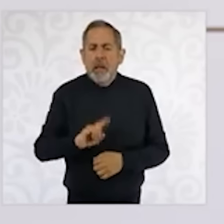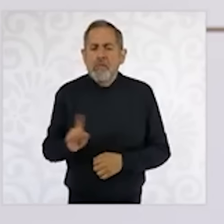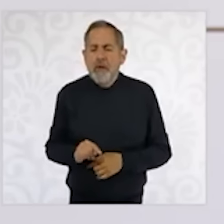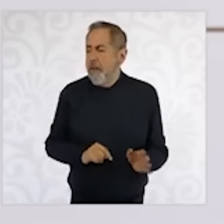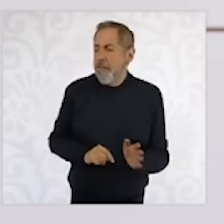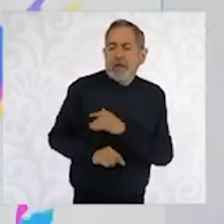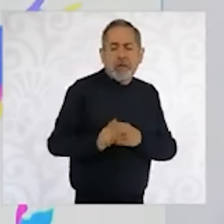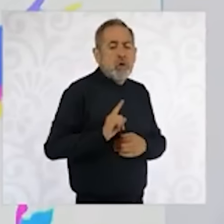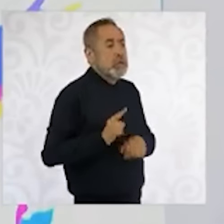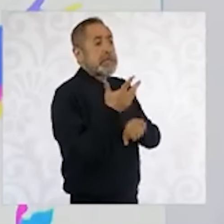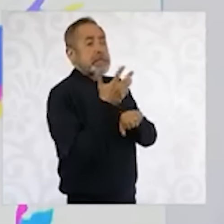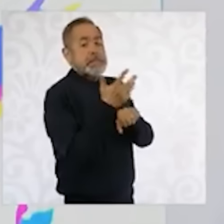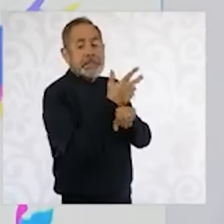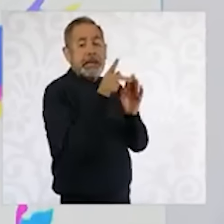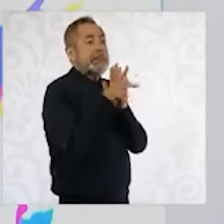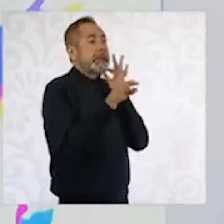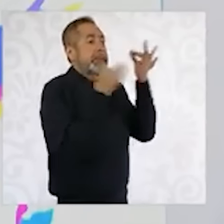lo publica en un periódico nacional.